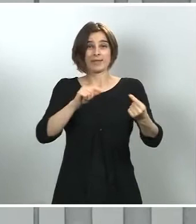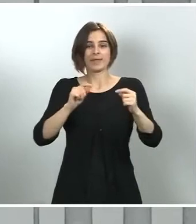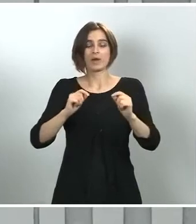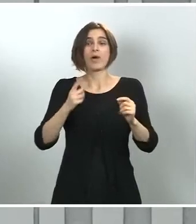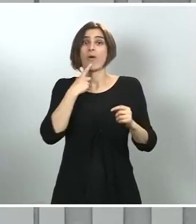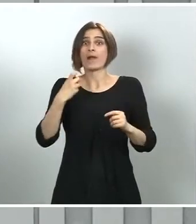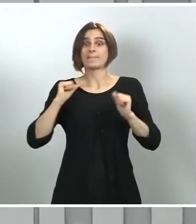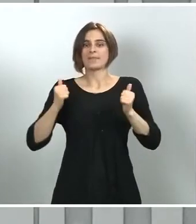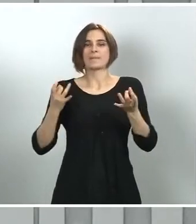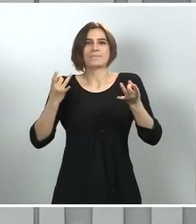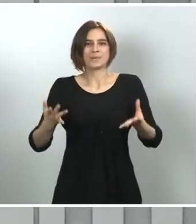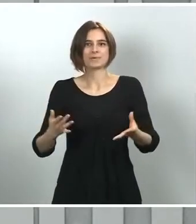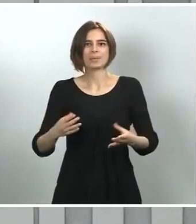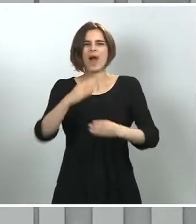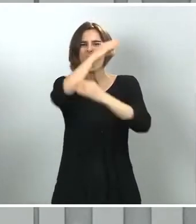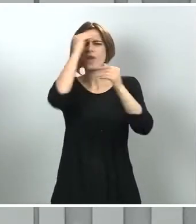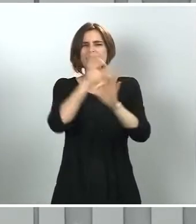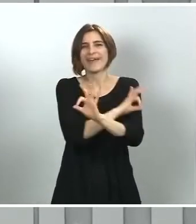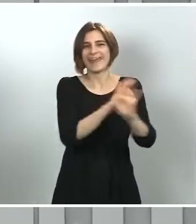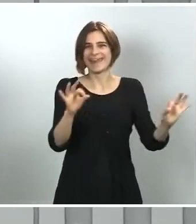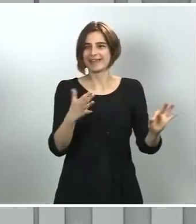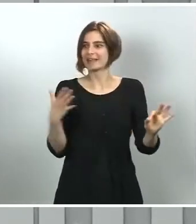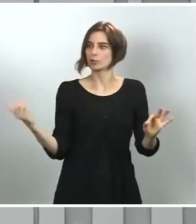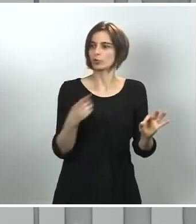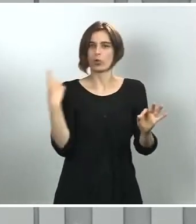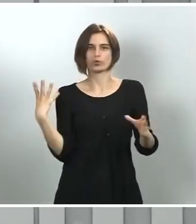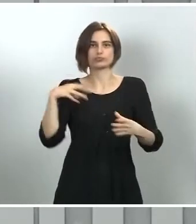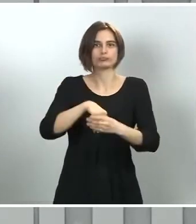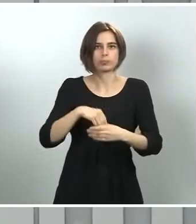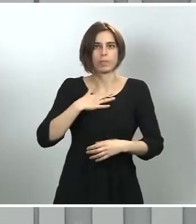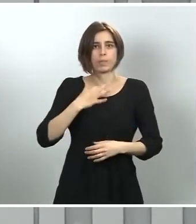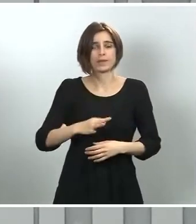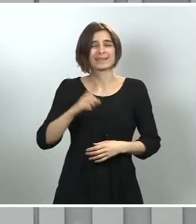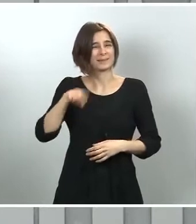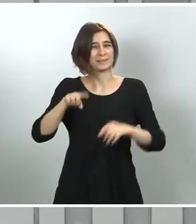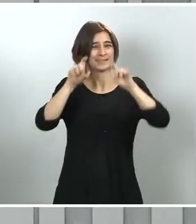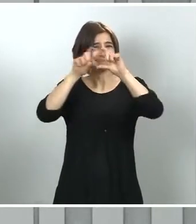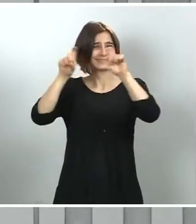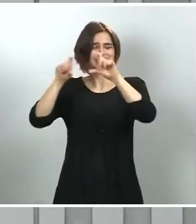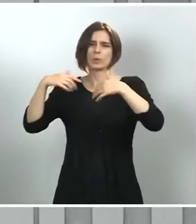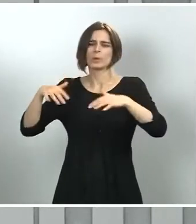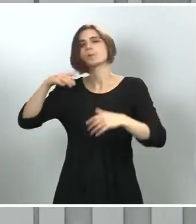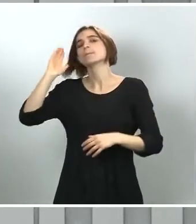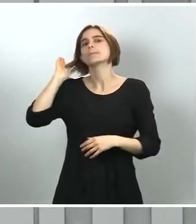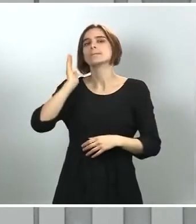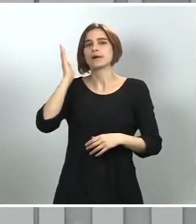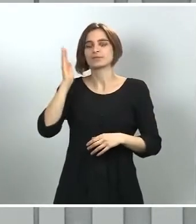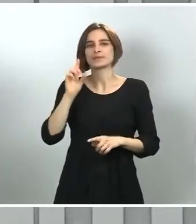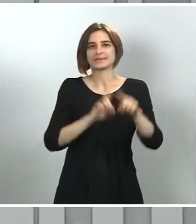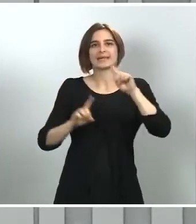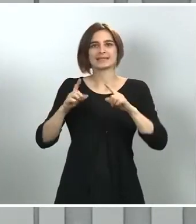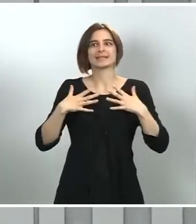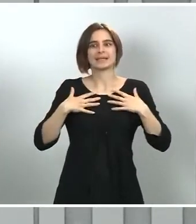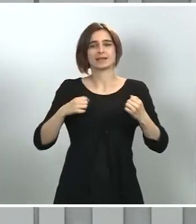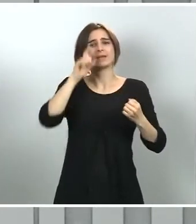nuestro tejido productivo, que está sufriendo de forma importante esta crisis también sanitaria que se ha trasladado en una crisis